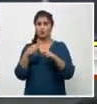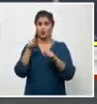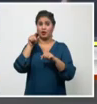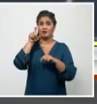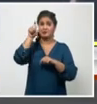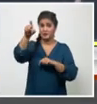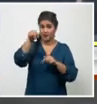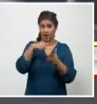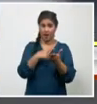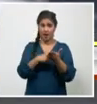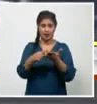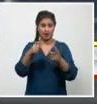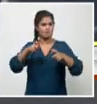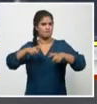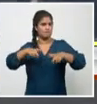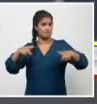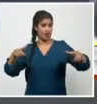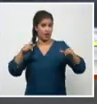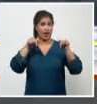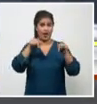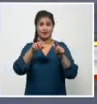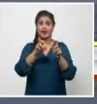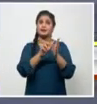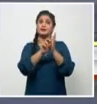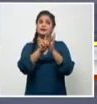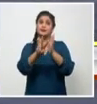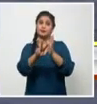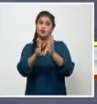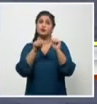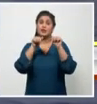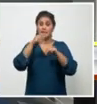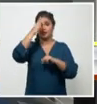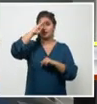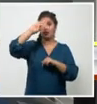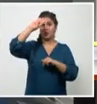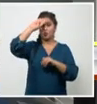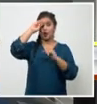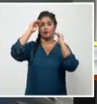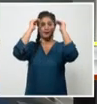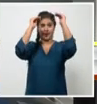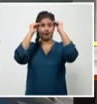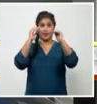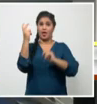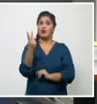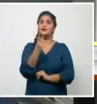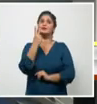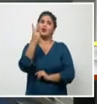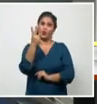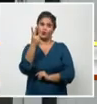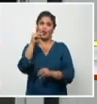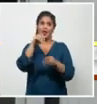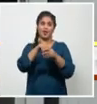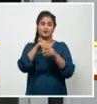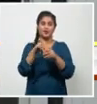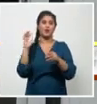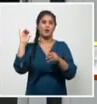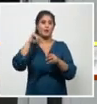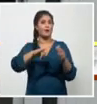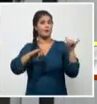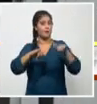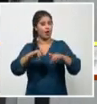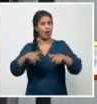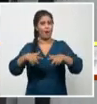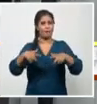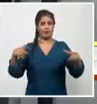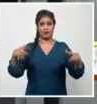Matanzas resulta la segunda provincia del país que recibe más viajeros internacionales, por lo que las autoridades sanitarias incrementan la vigilancia y control